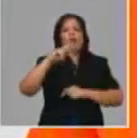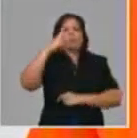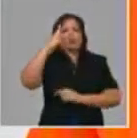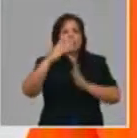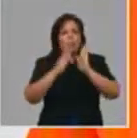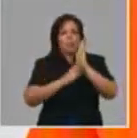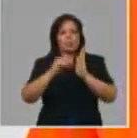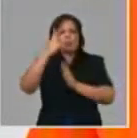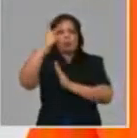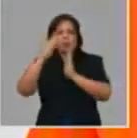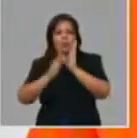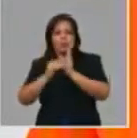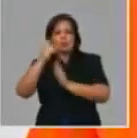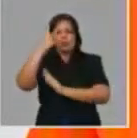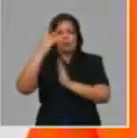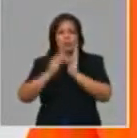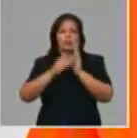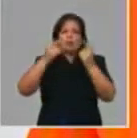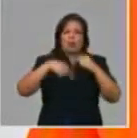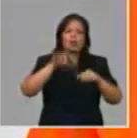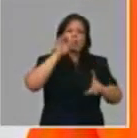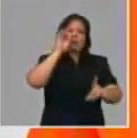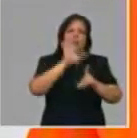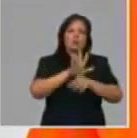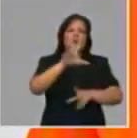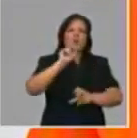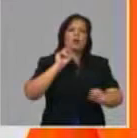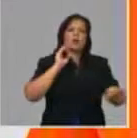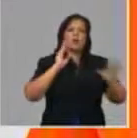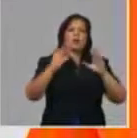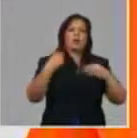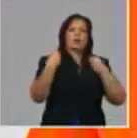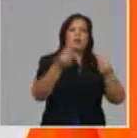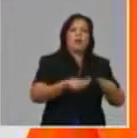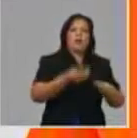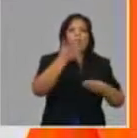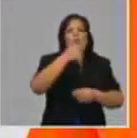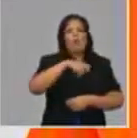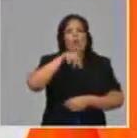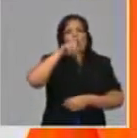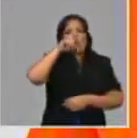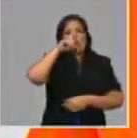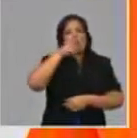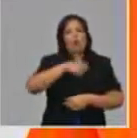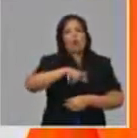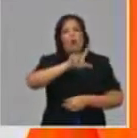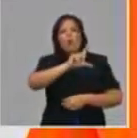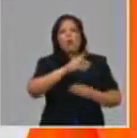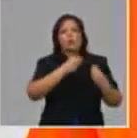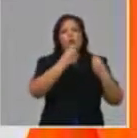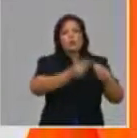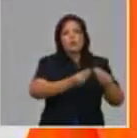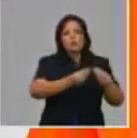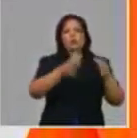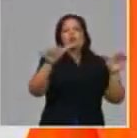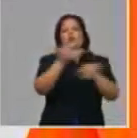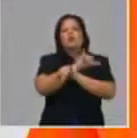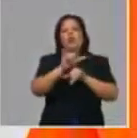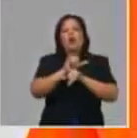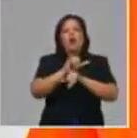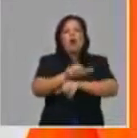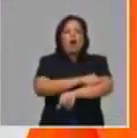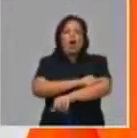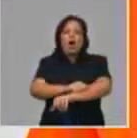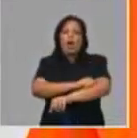durará entre junio y julio. Los jabones los hemos podido entregar todos los meses en las mismas cantidades. No